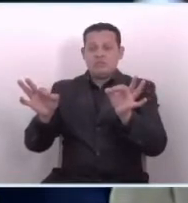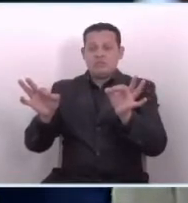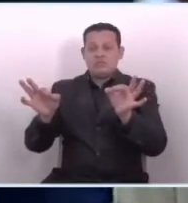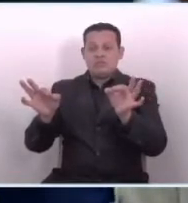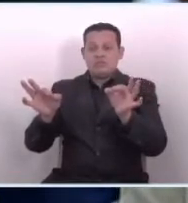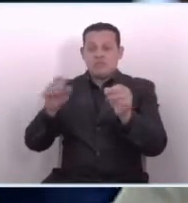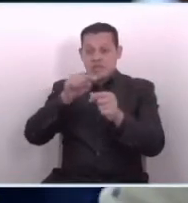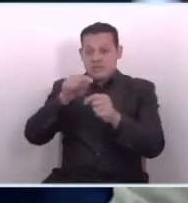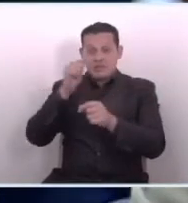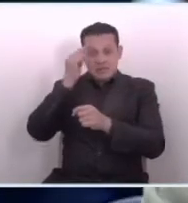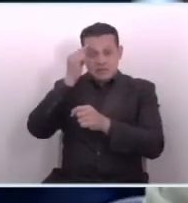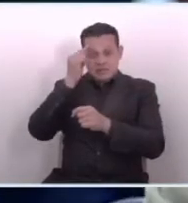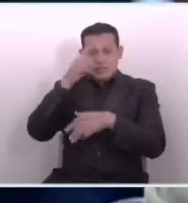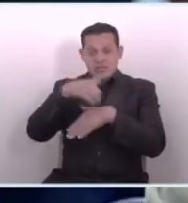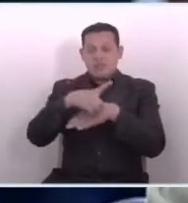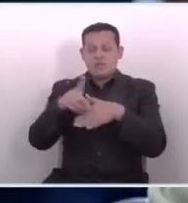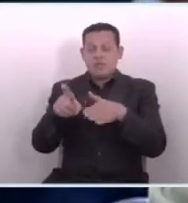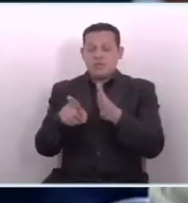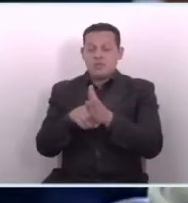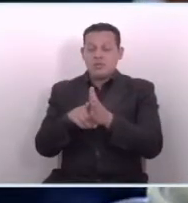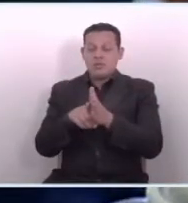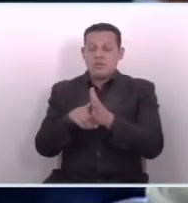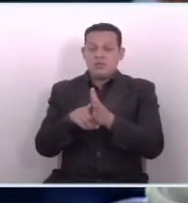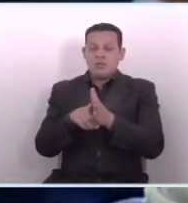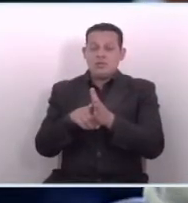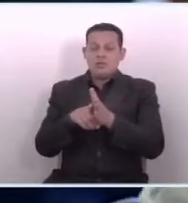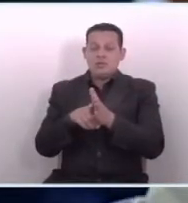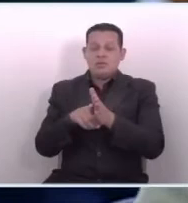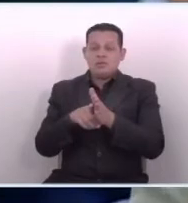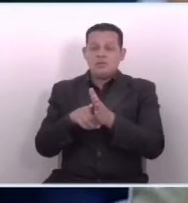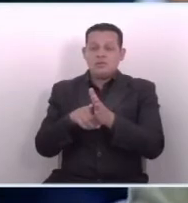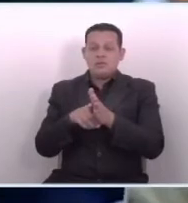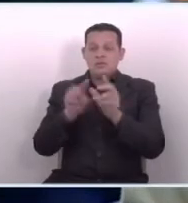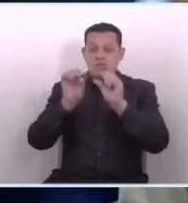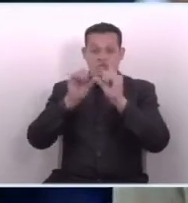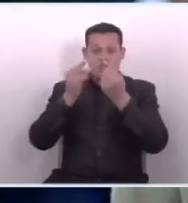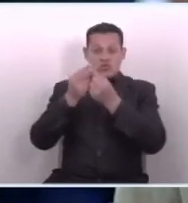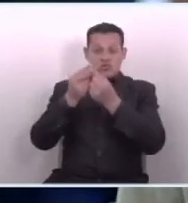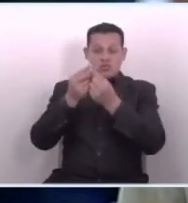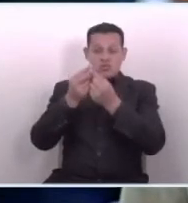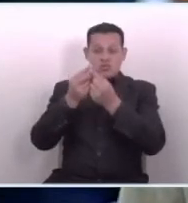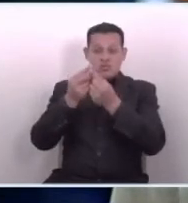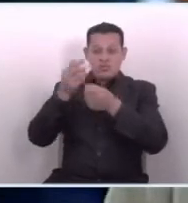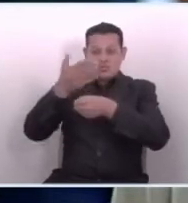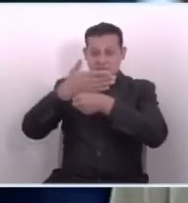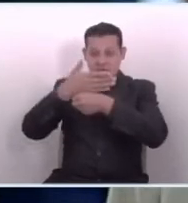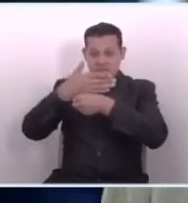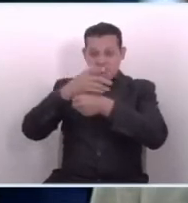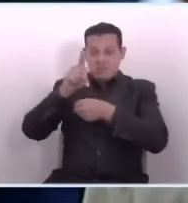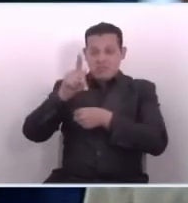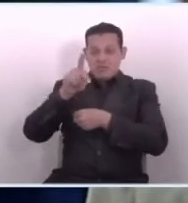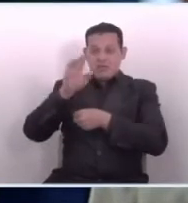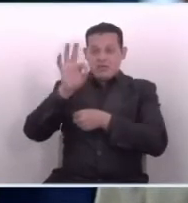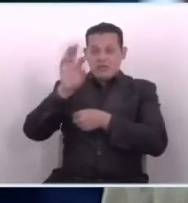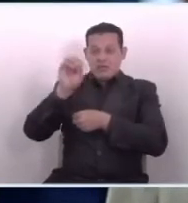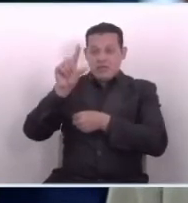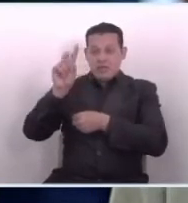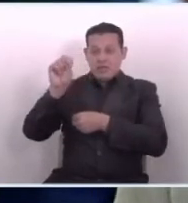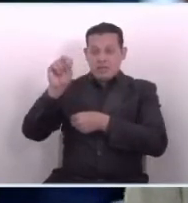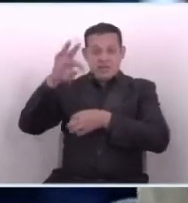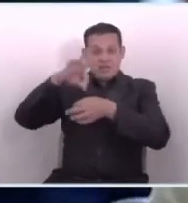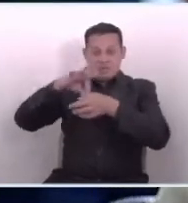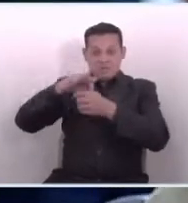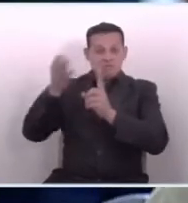En tal sentido, colegas diputados, como grupo parlamentario, como partido, no daremos los